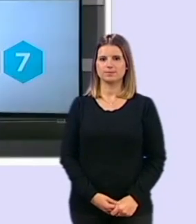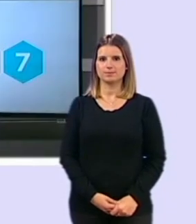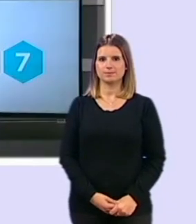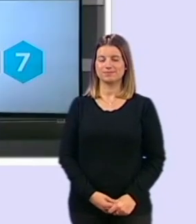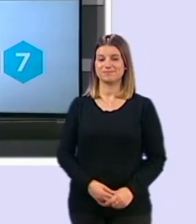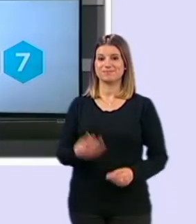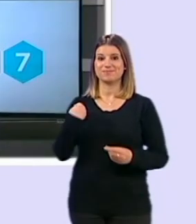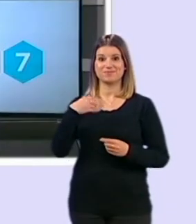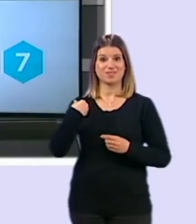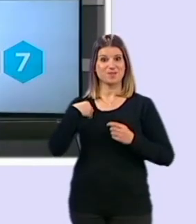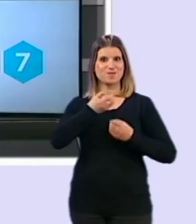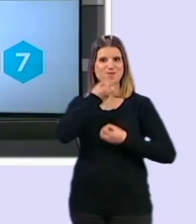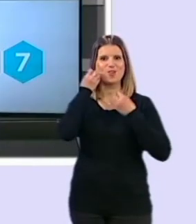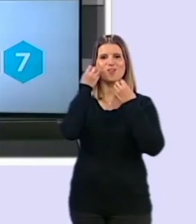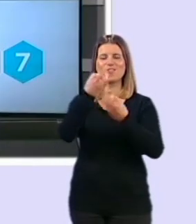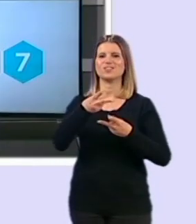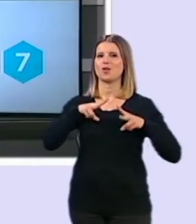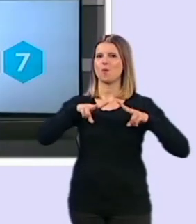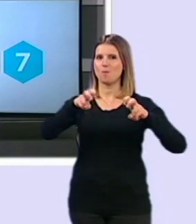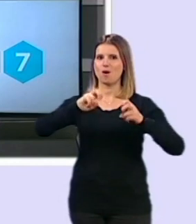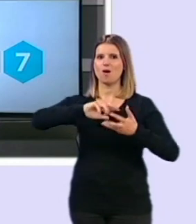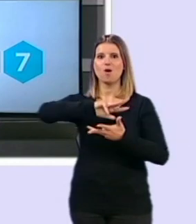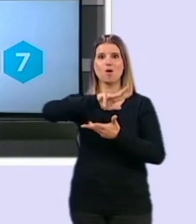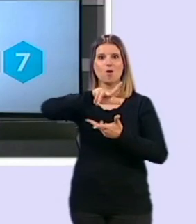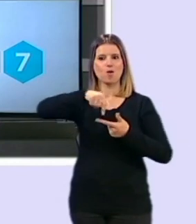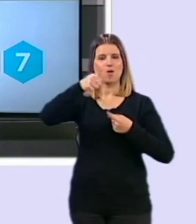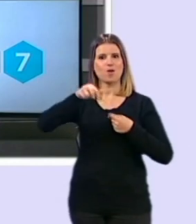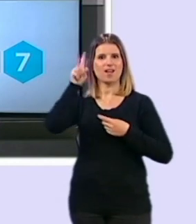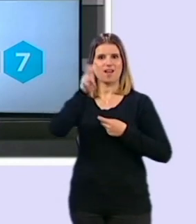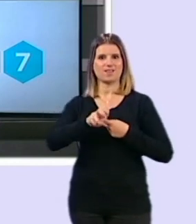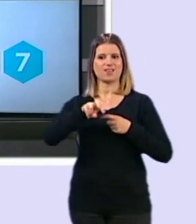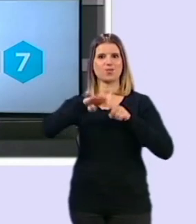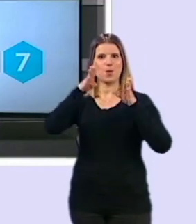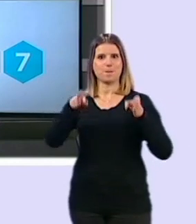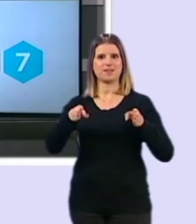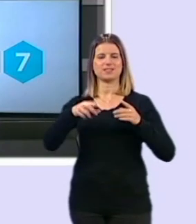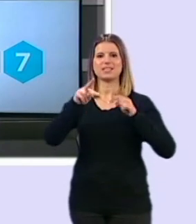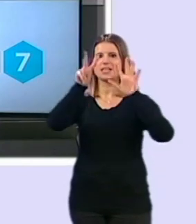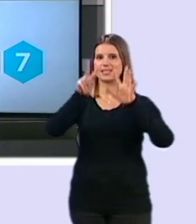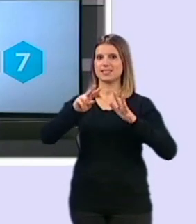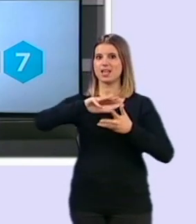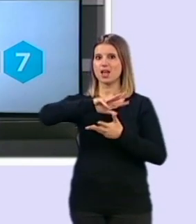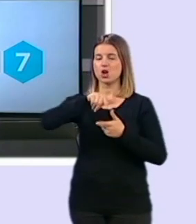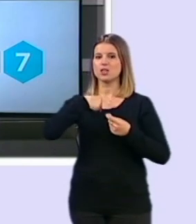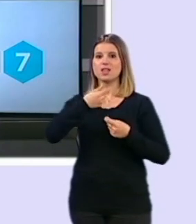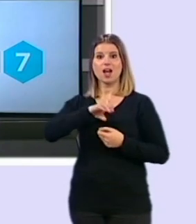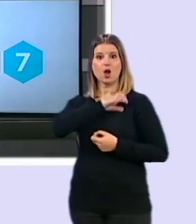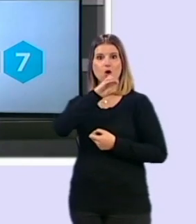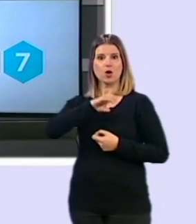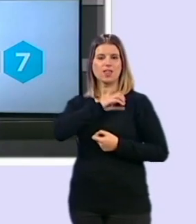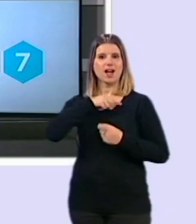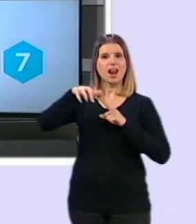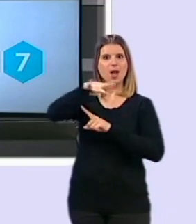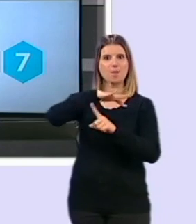Como le decíamos al principio de este informativo, hoy tenemos en esta mesa de TG7 Noticias a la concejala de